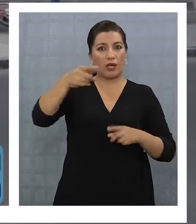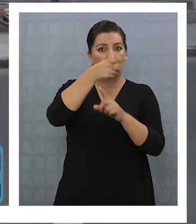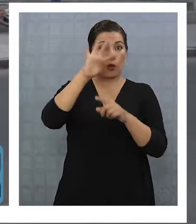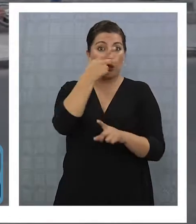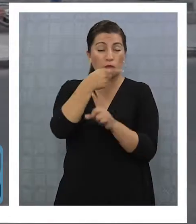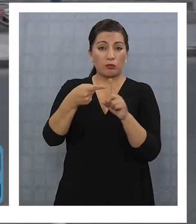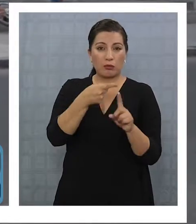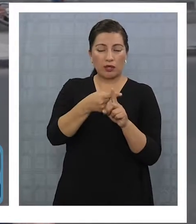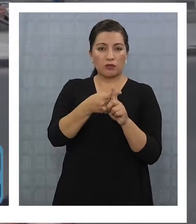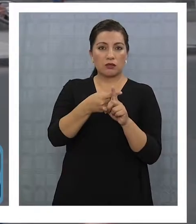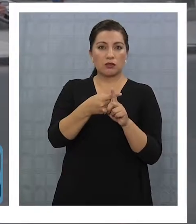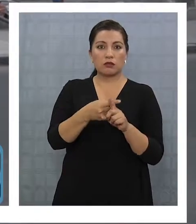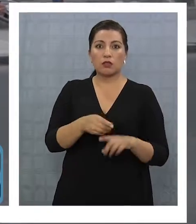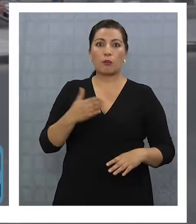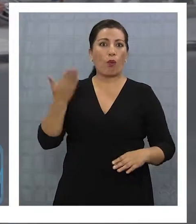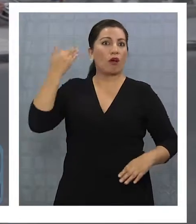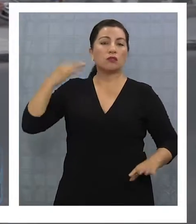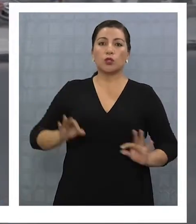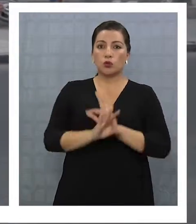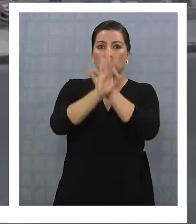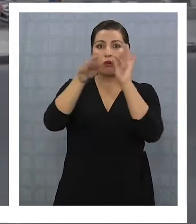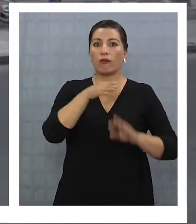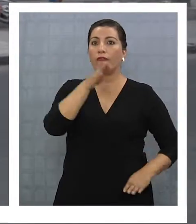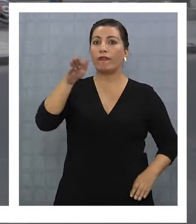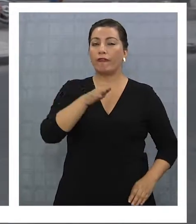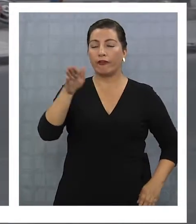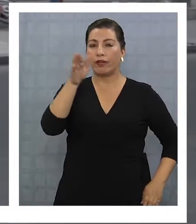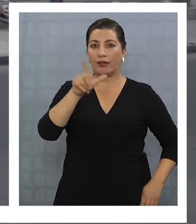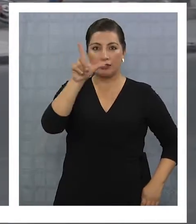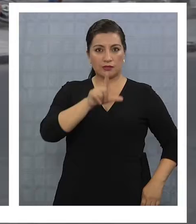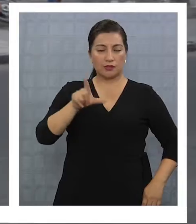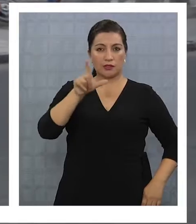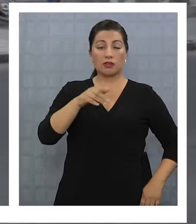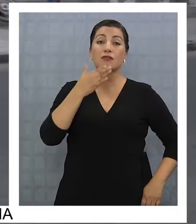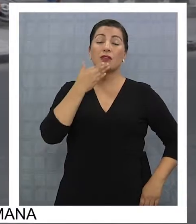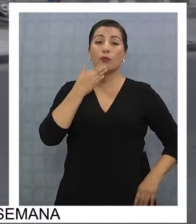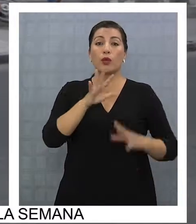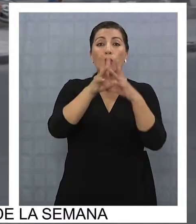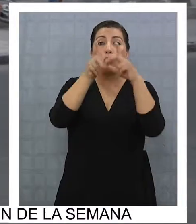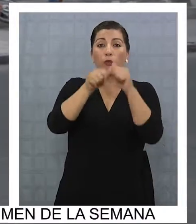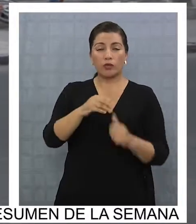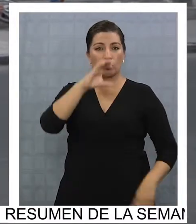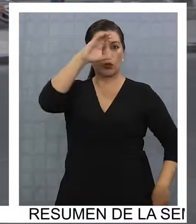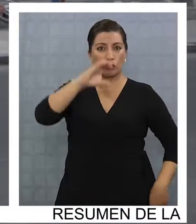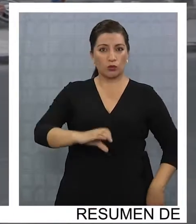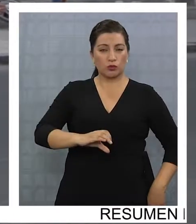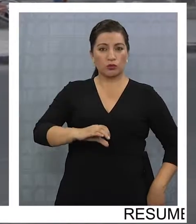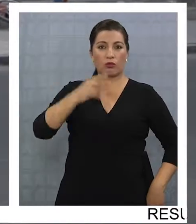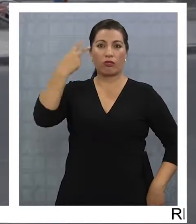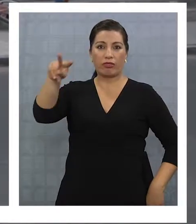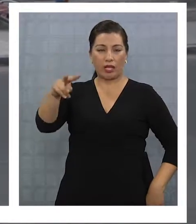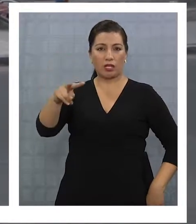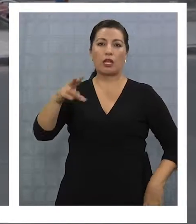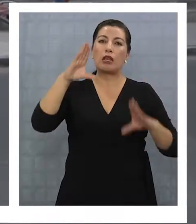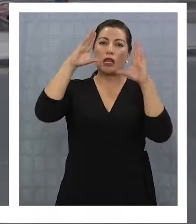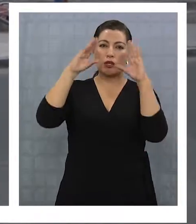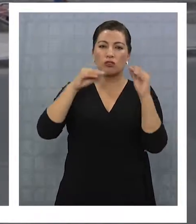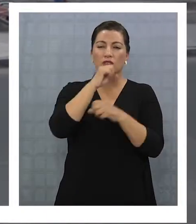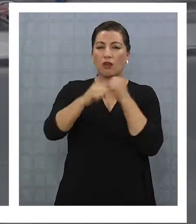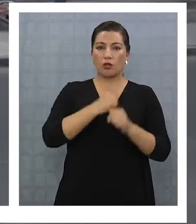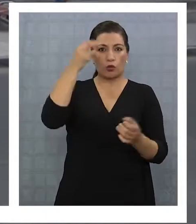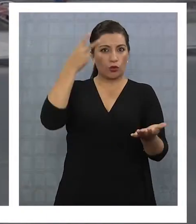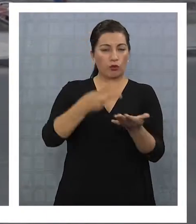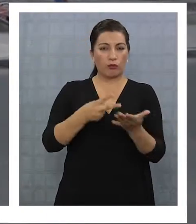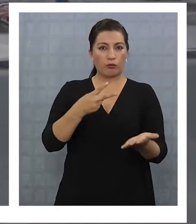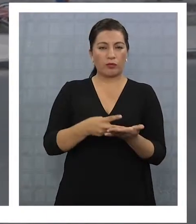médica, la cual no había cursado. También los compañeros de curso de la nocturna del año 2000 en